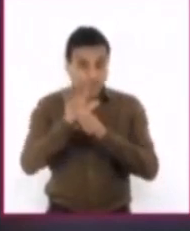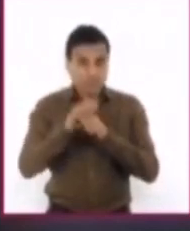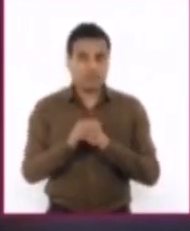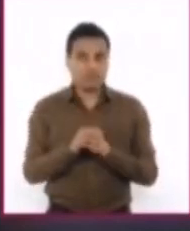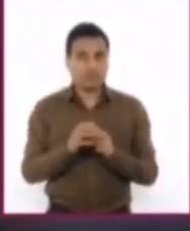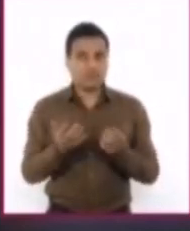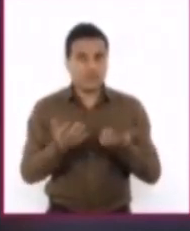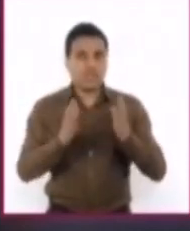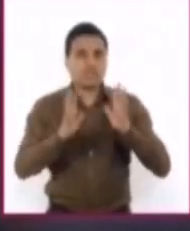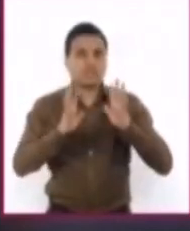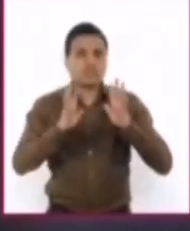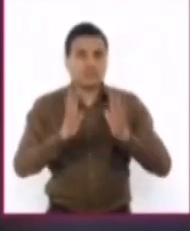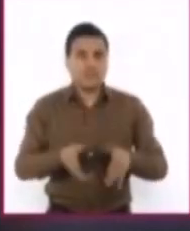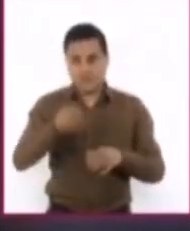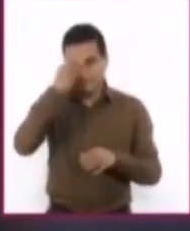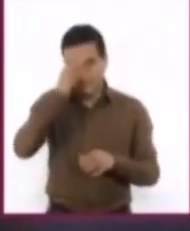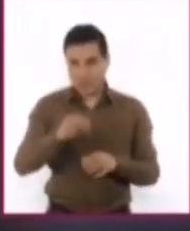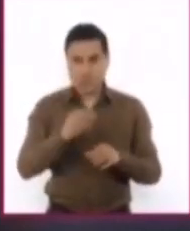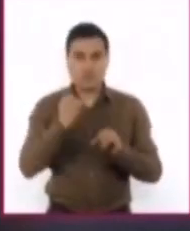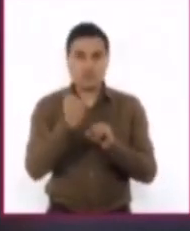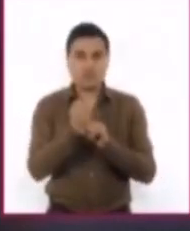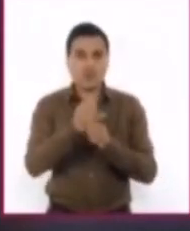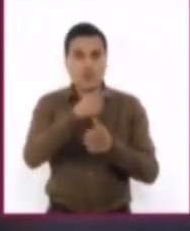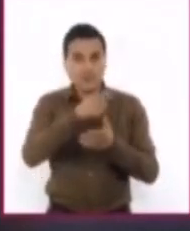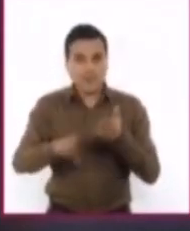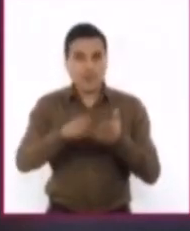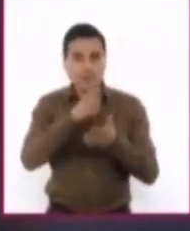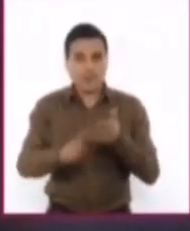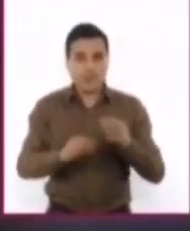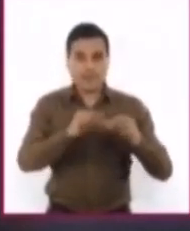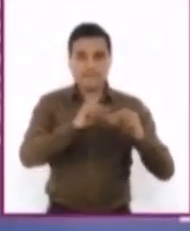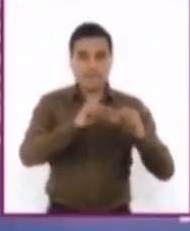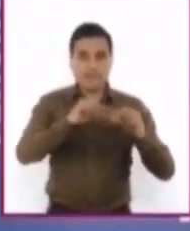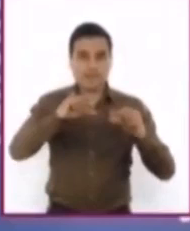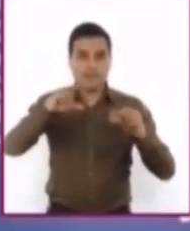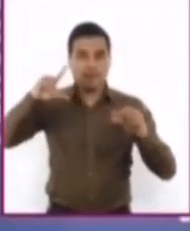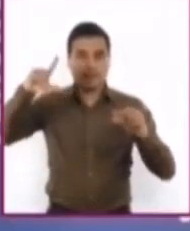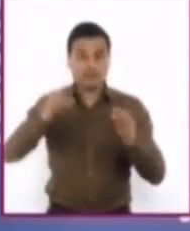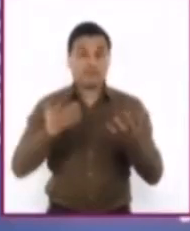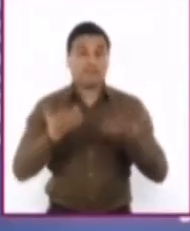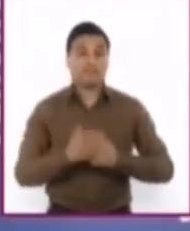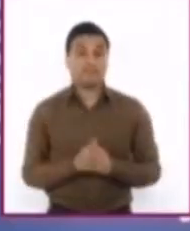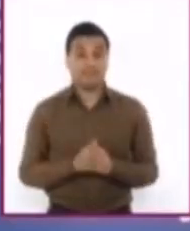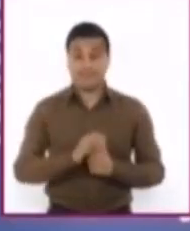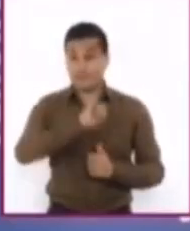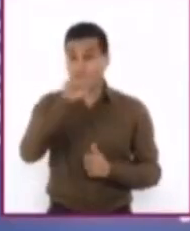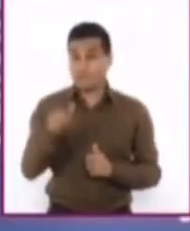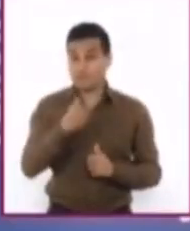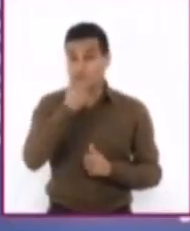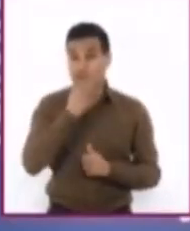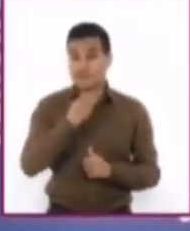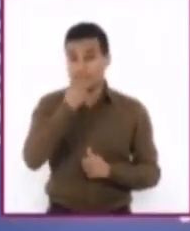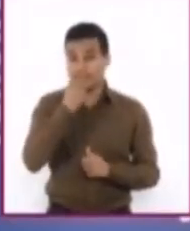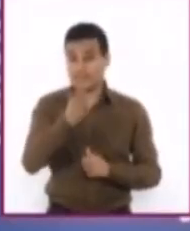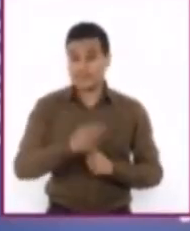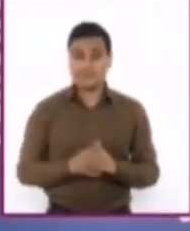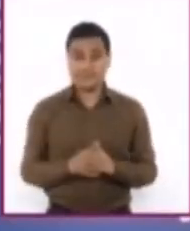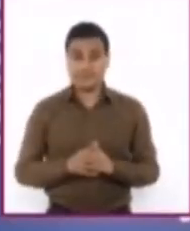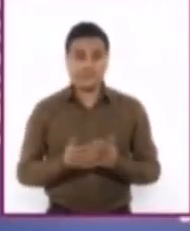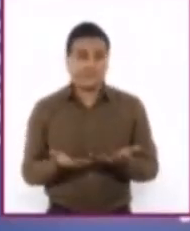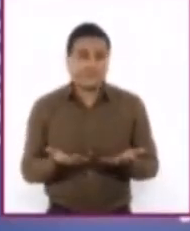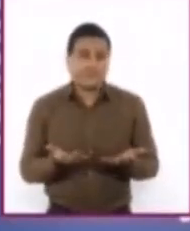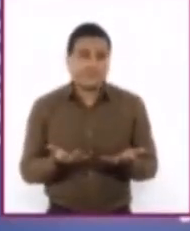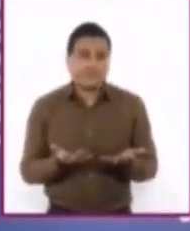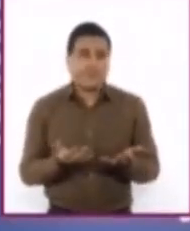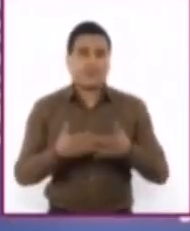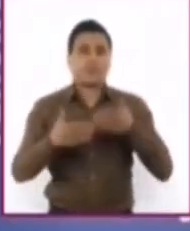ayudó a que nuestro país incursionara fuertemente en este rango. Después dice que independientemente de que se